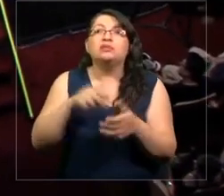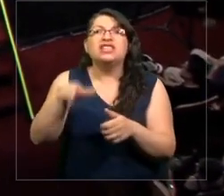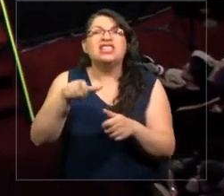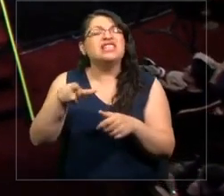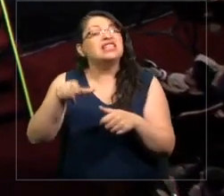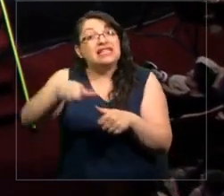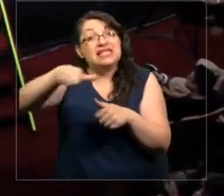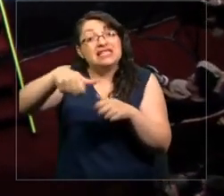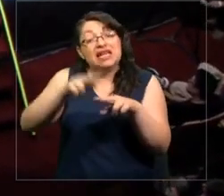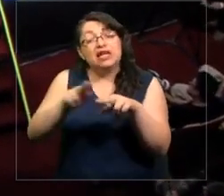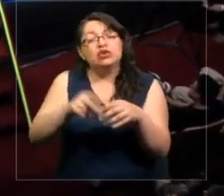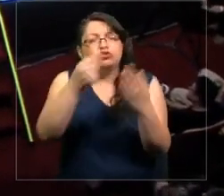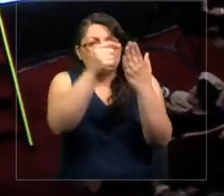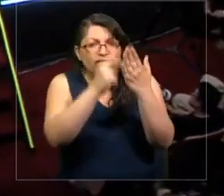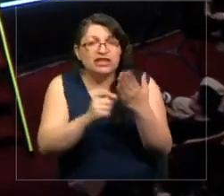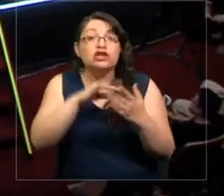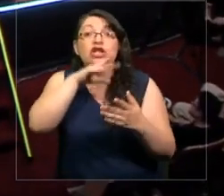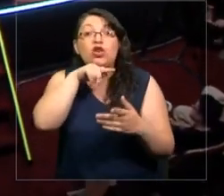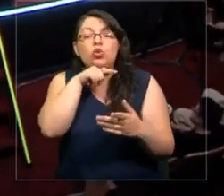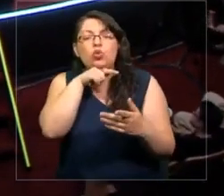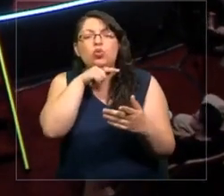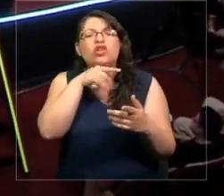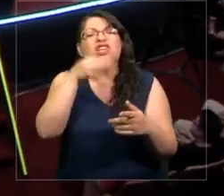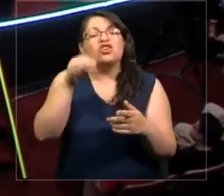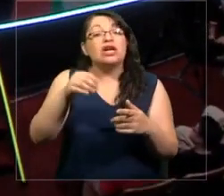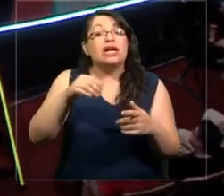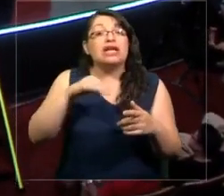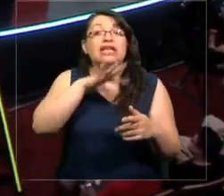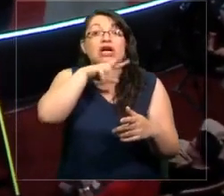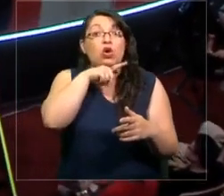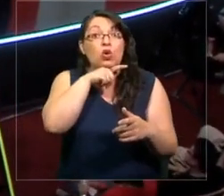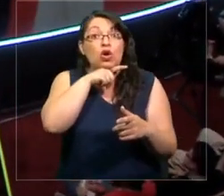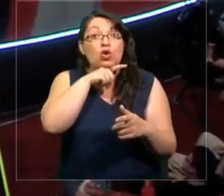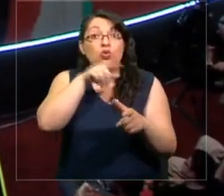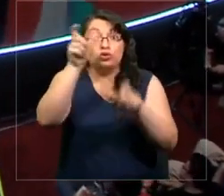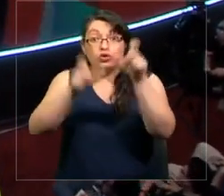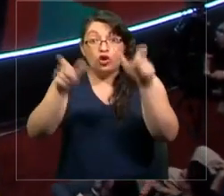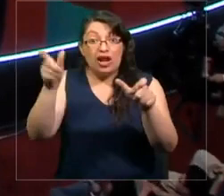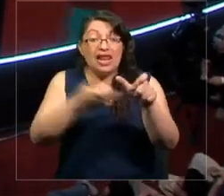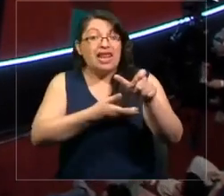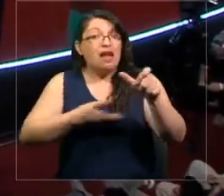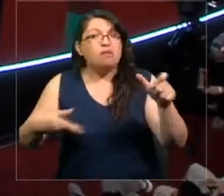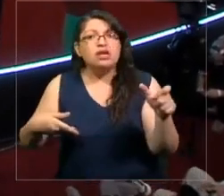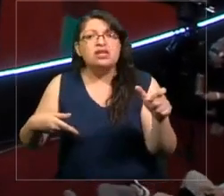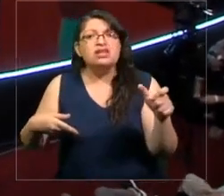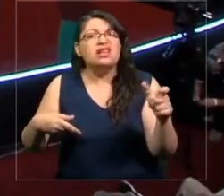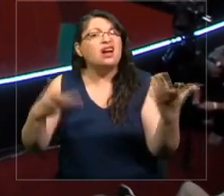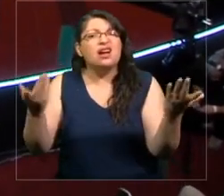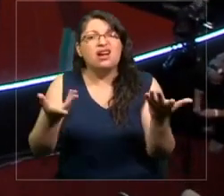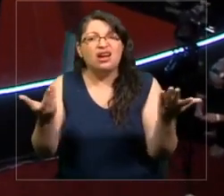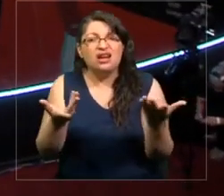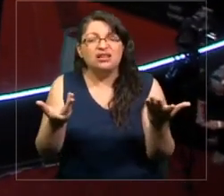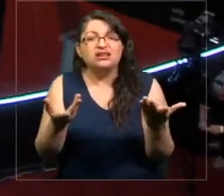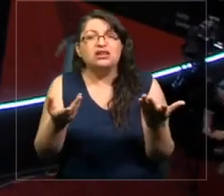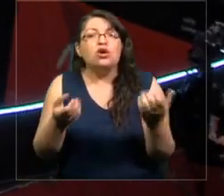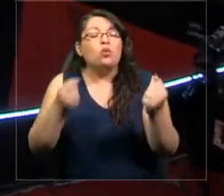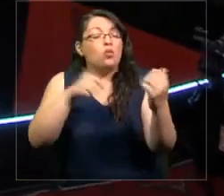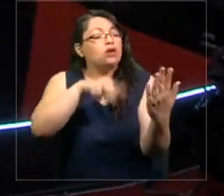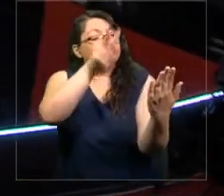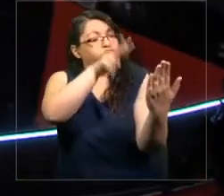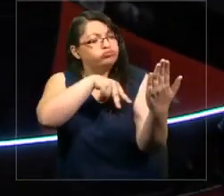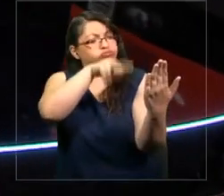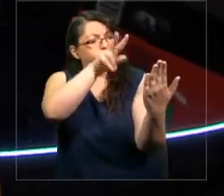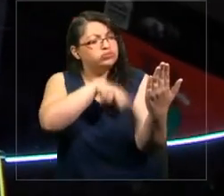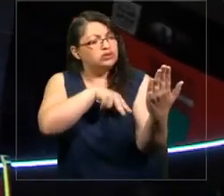Identificó que la mitad de los adultos que aplicaron ese test no pueden pasar al nivel de analfabetismo funcional. Es decir, la capacidad de aplicar un texto